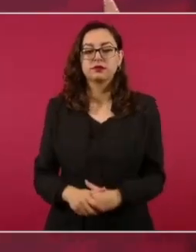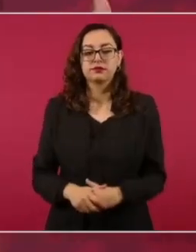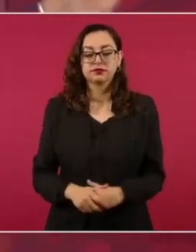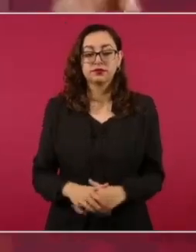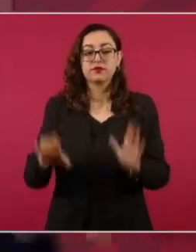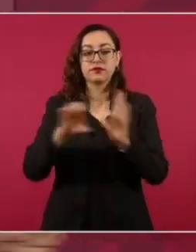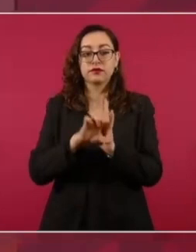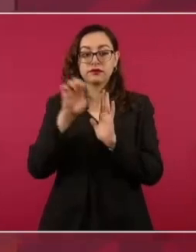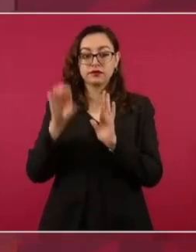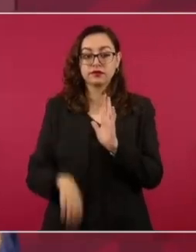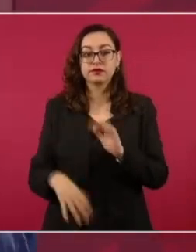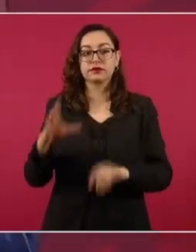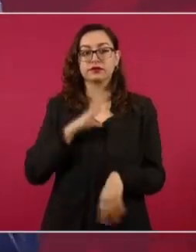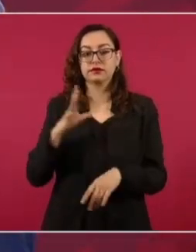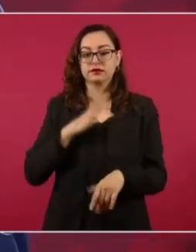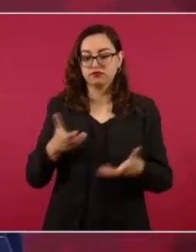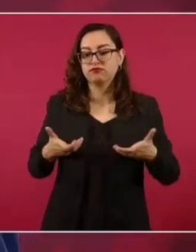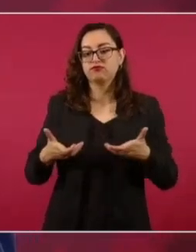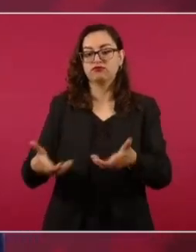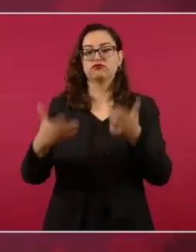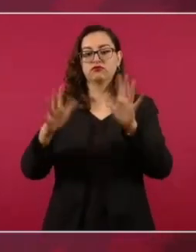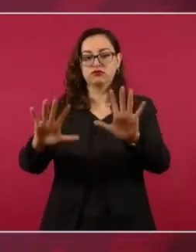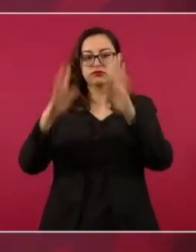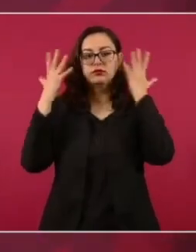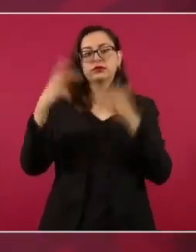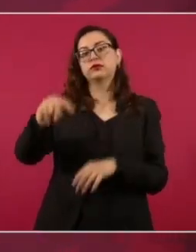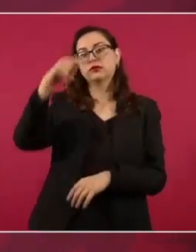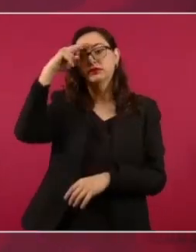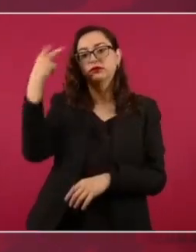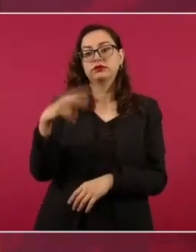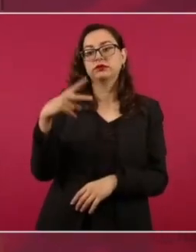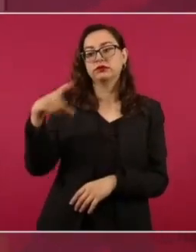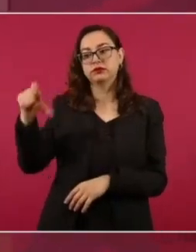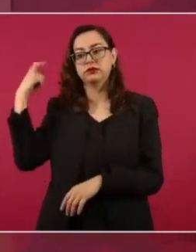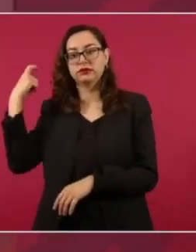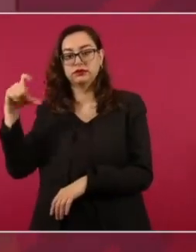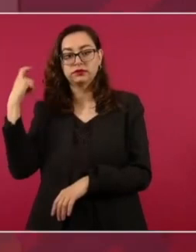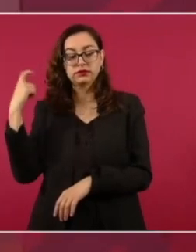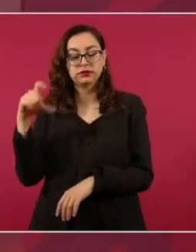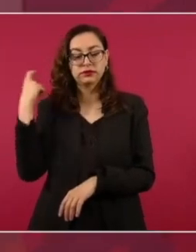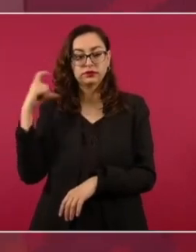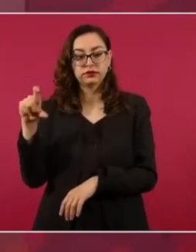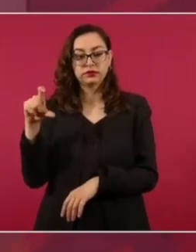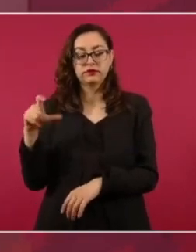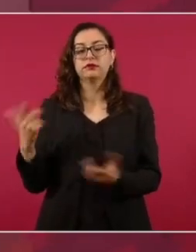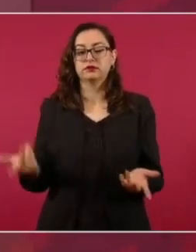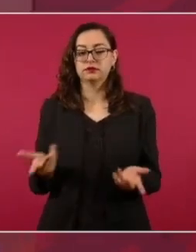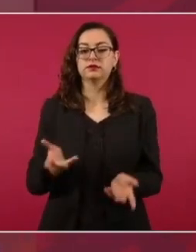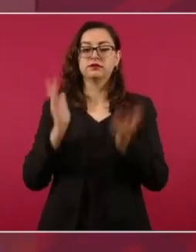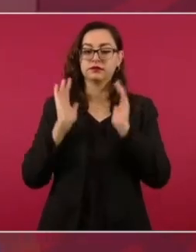México-Querétaro, tenemos un contrato para